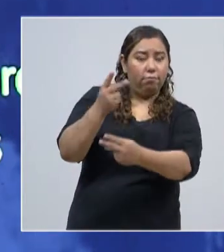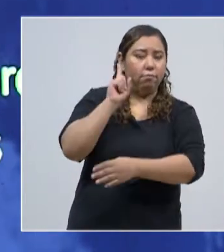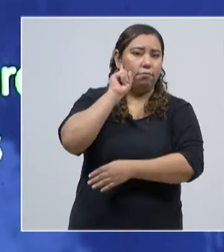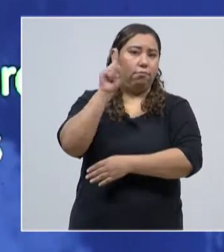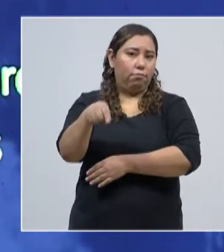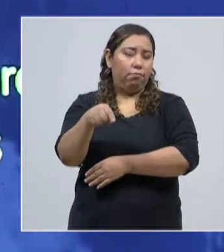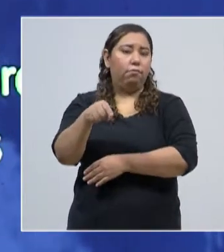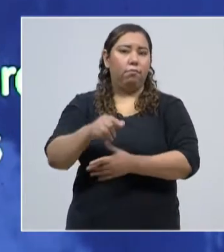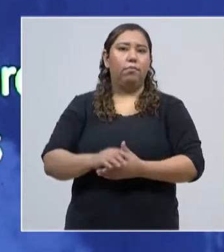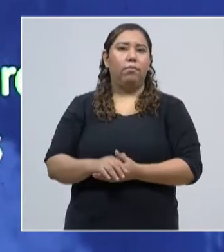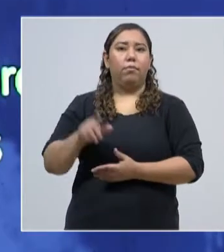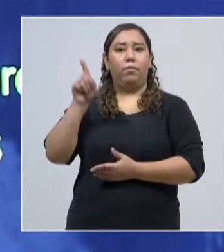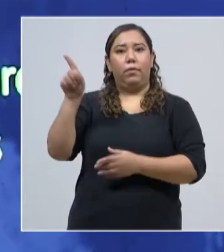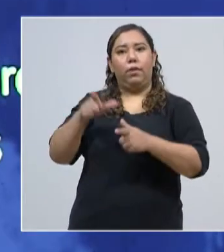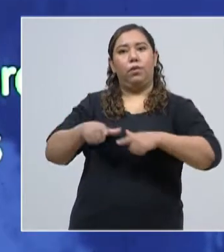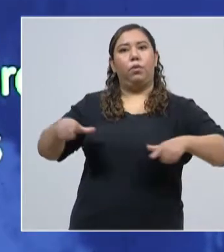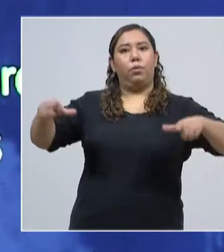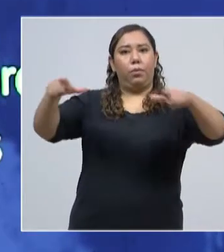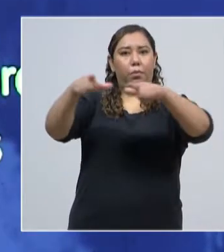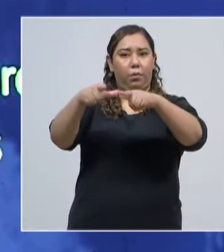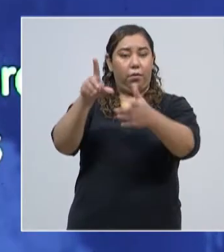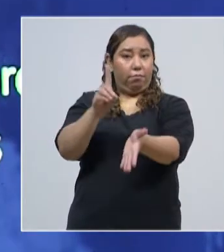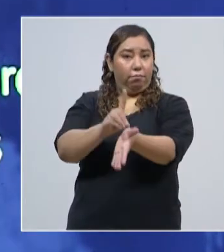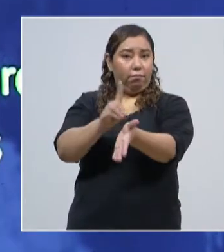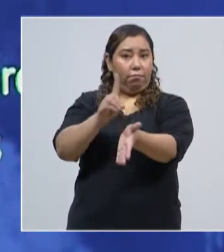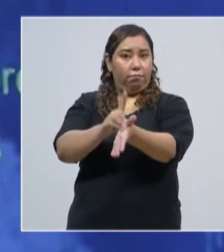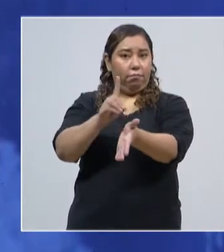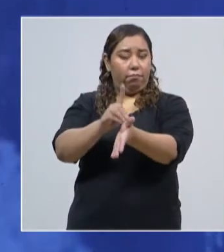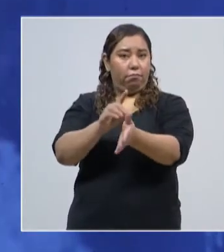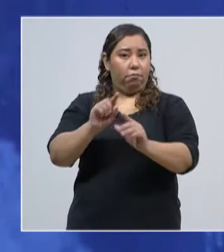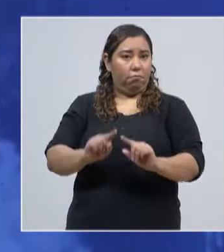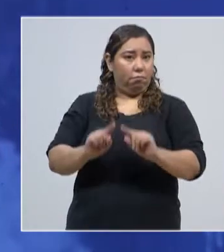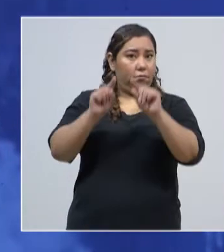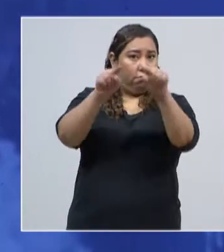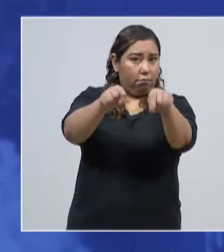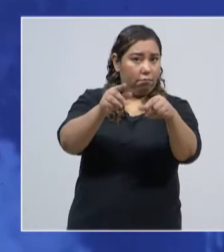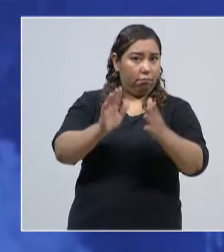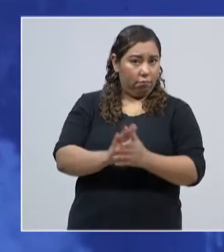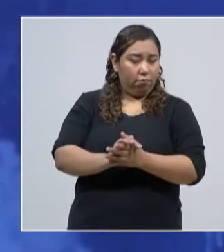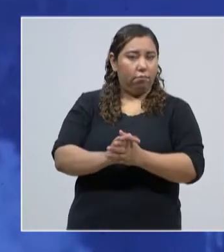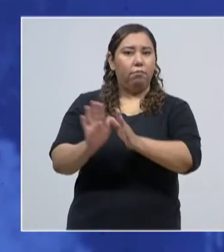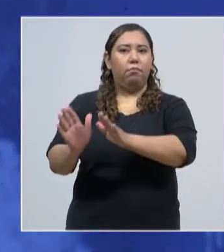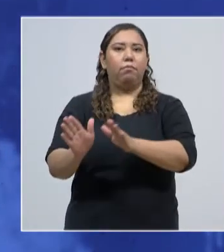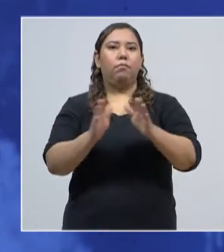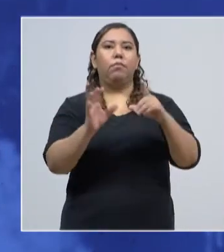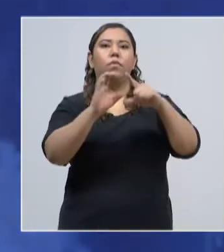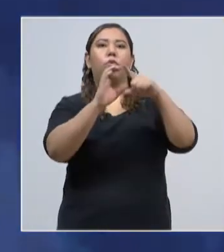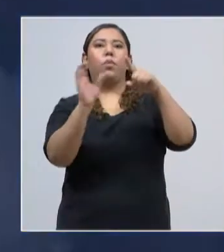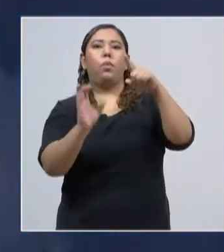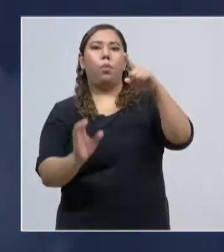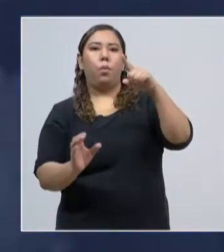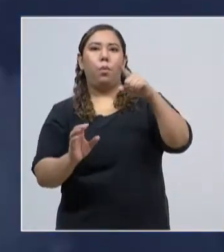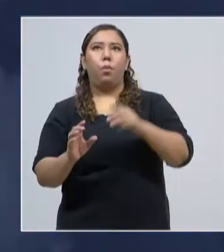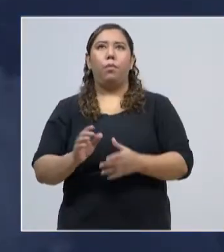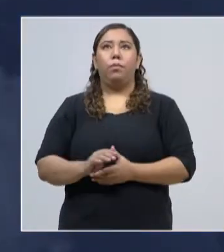estarán las brigadas contra el COVID-19. Y en el Departamento de Cortés, en estos municipios estarán las brigadas contra el